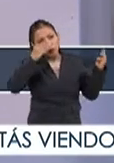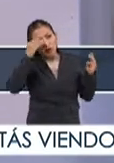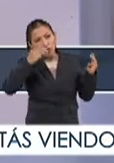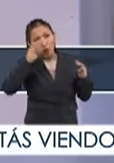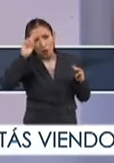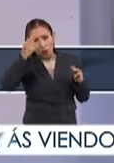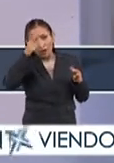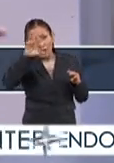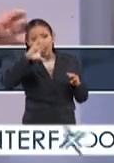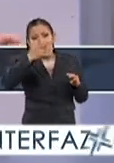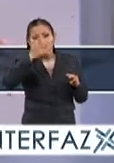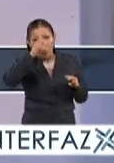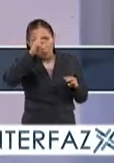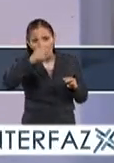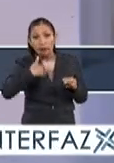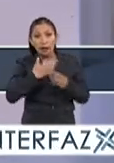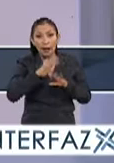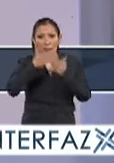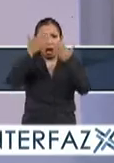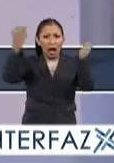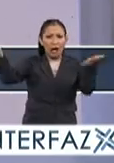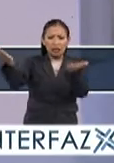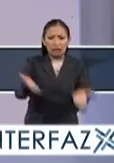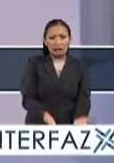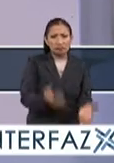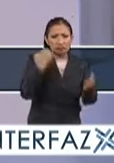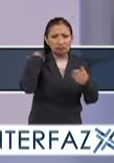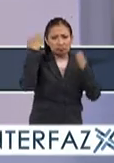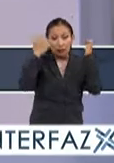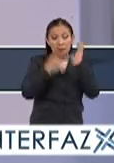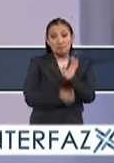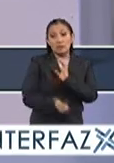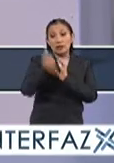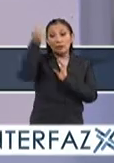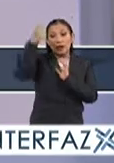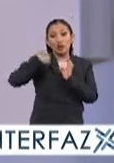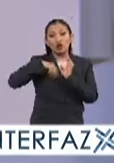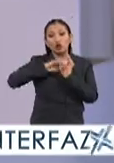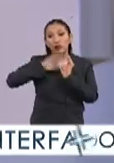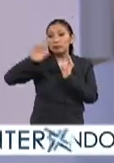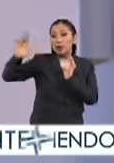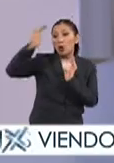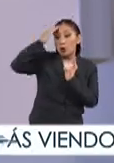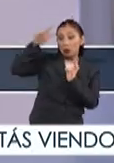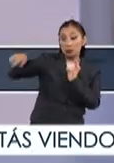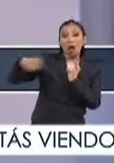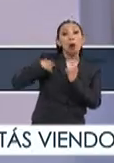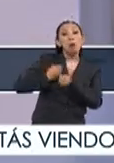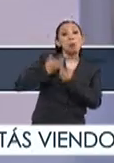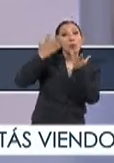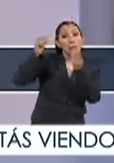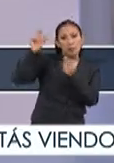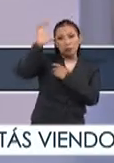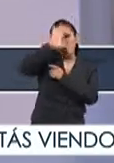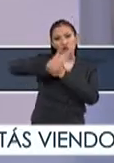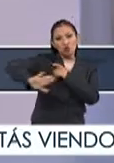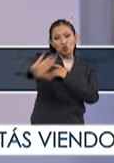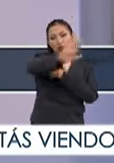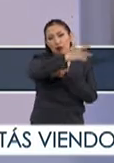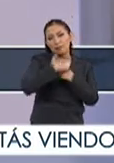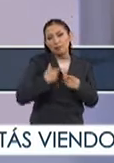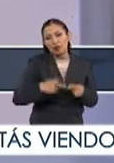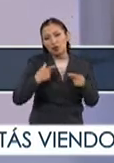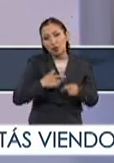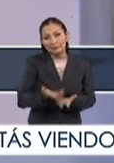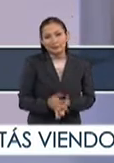vez el Museo Universitario del Chopo tiene más apertura hacia estas expresiones por primera vez se reconoce que estas expresiones son parte de la cultura popular